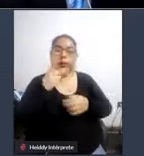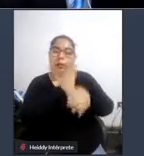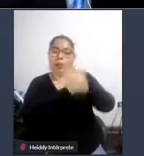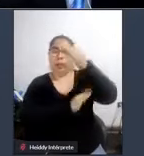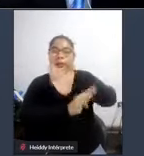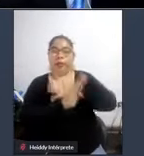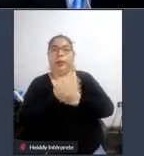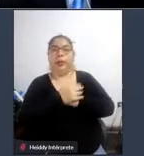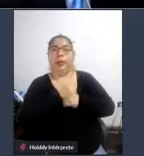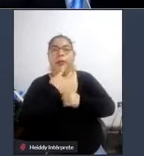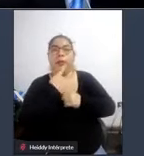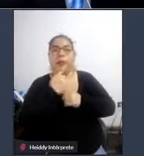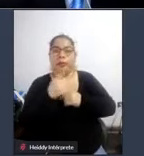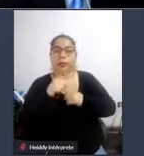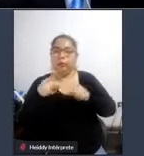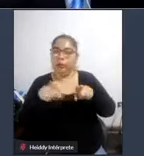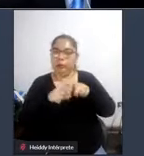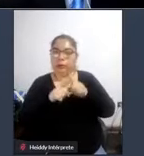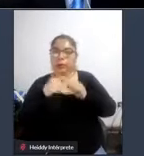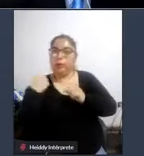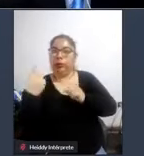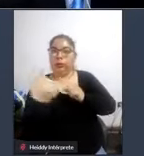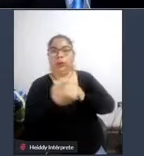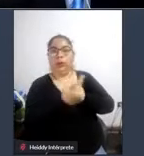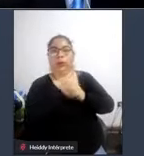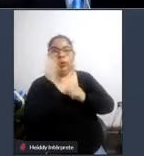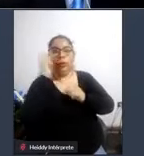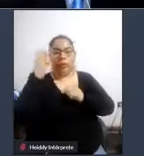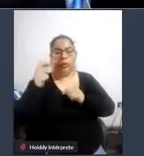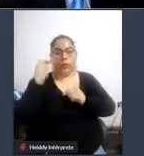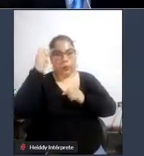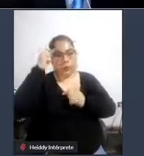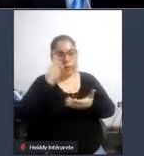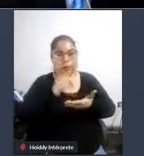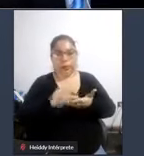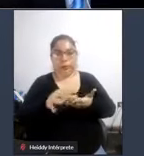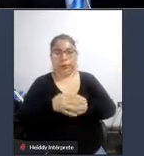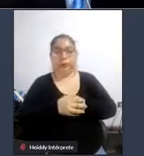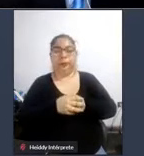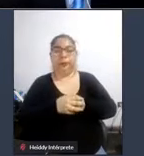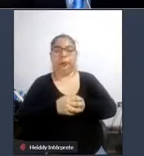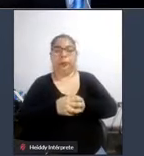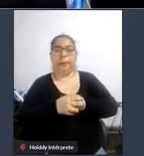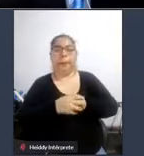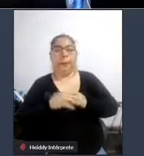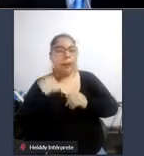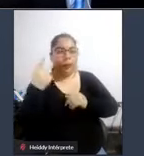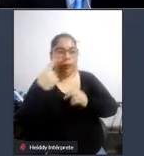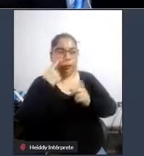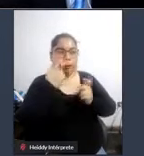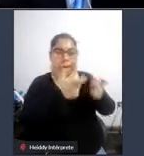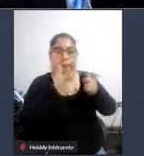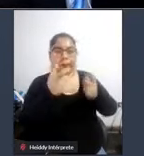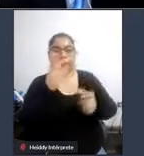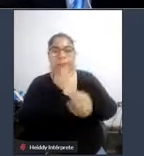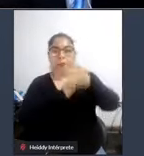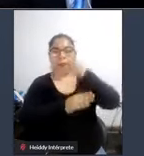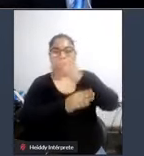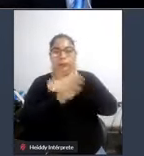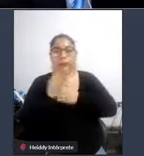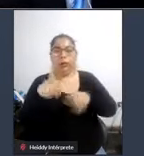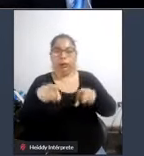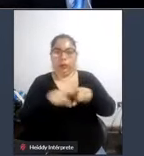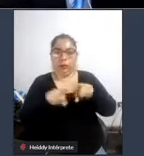y eso debe aplicarse en todas las políticas nacionales debe haber una visión de discapacidad de tal